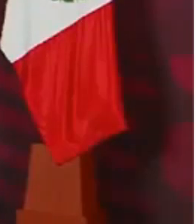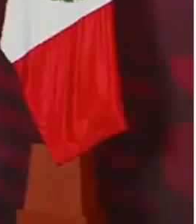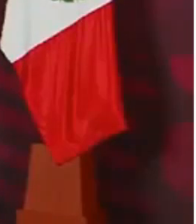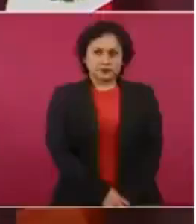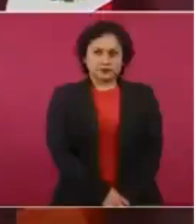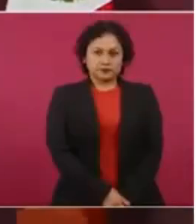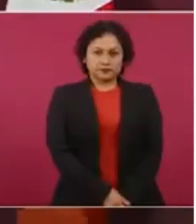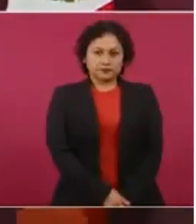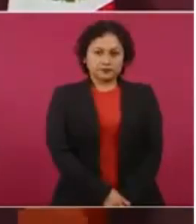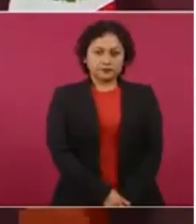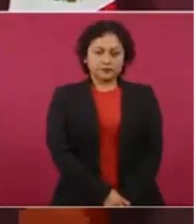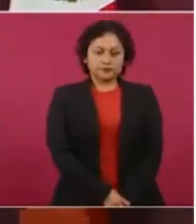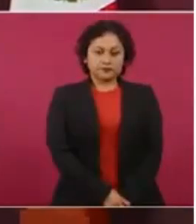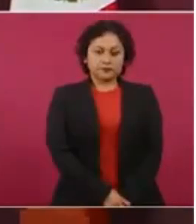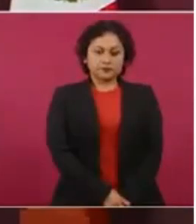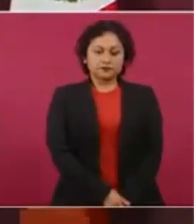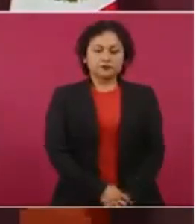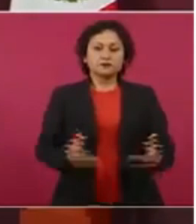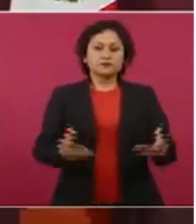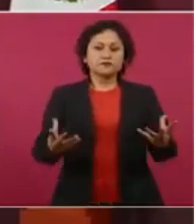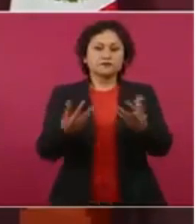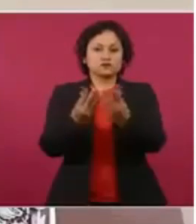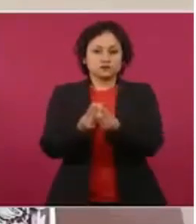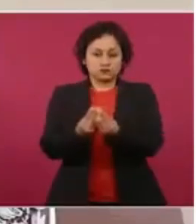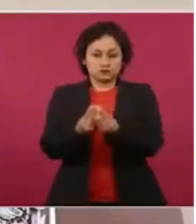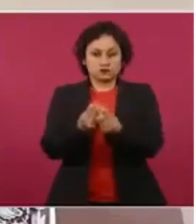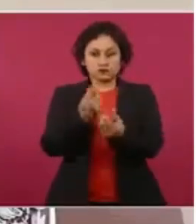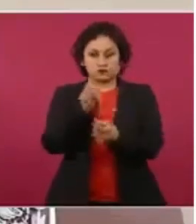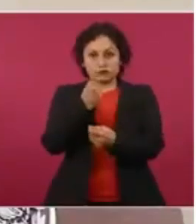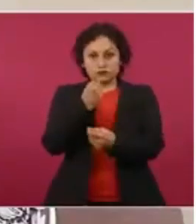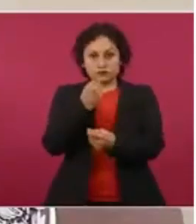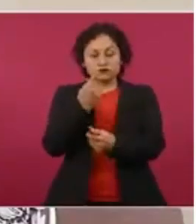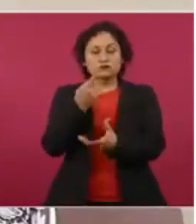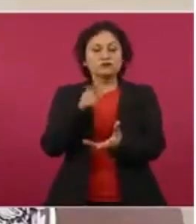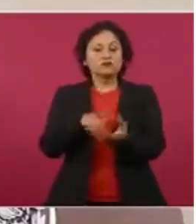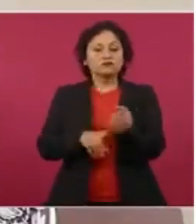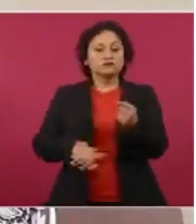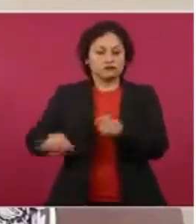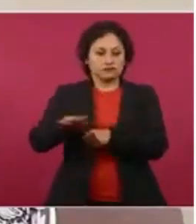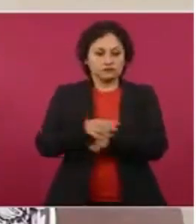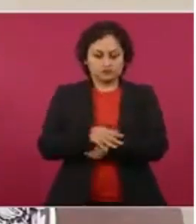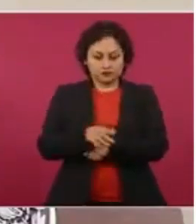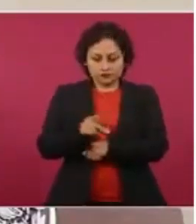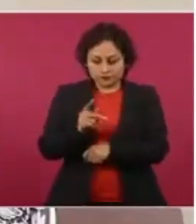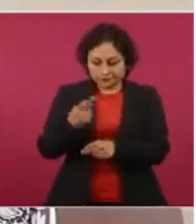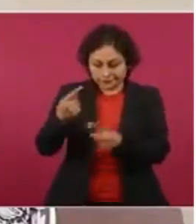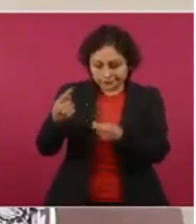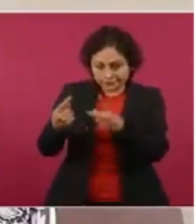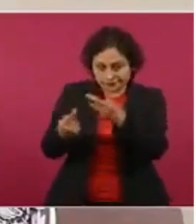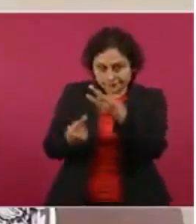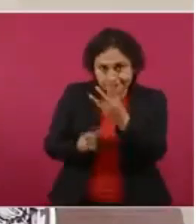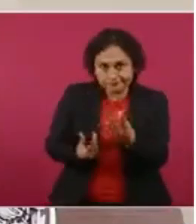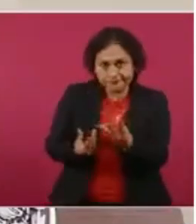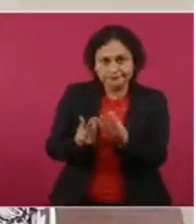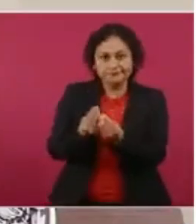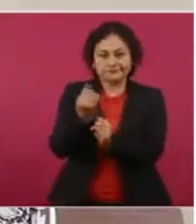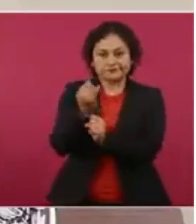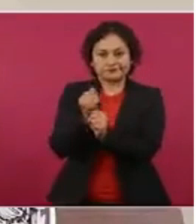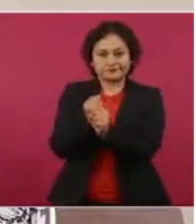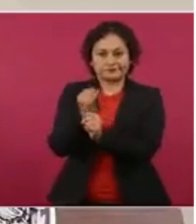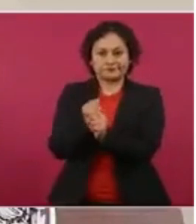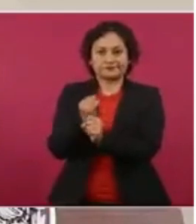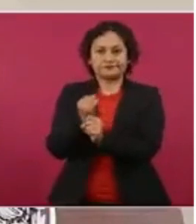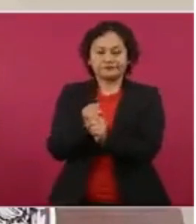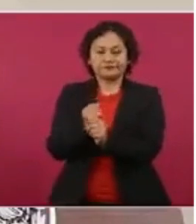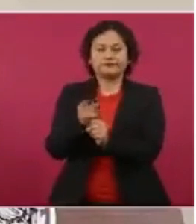la Policía Federal Preventiva con empresas que se encuentran en investigación por parte de la Unidad